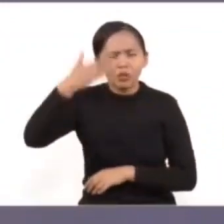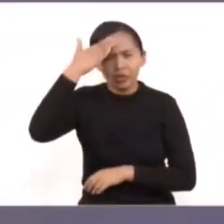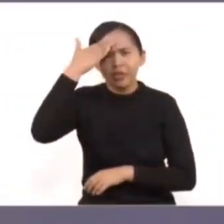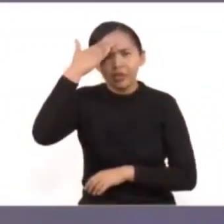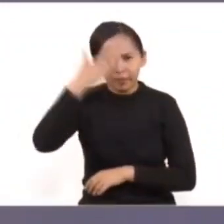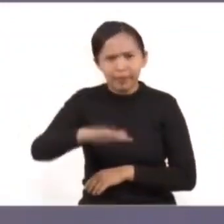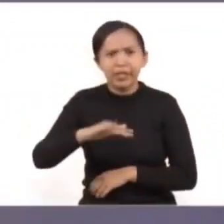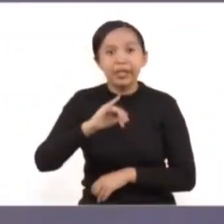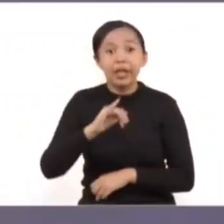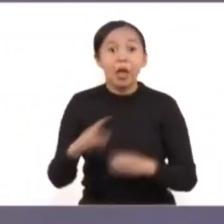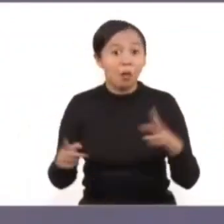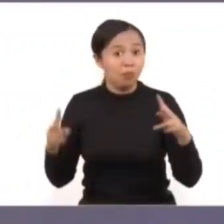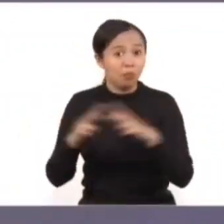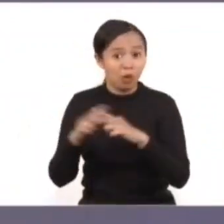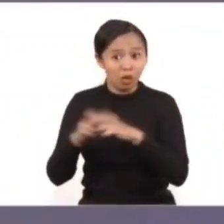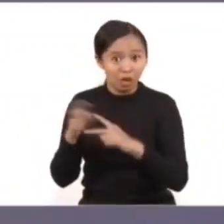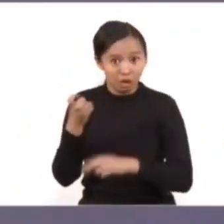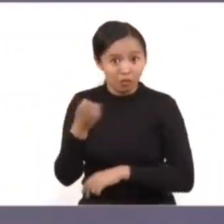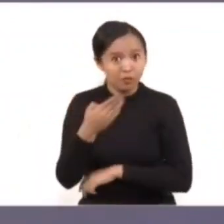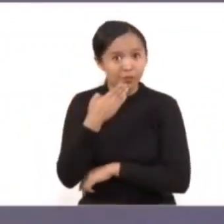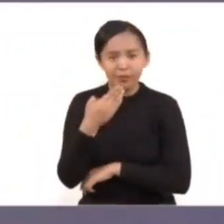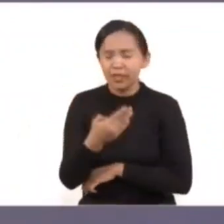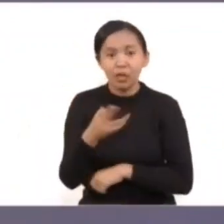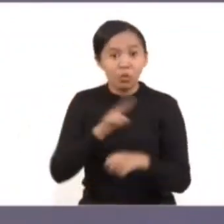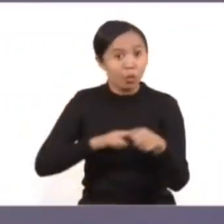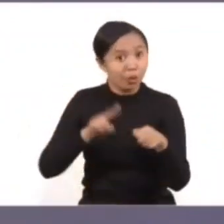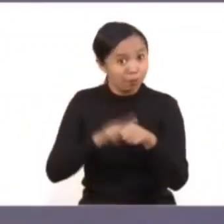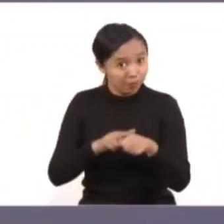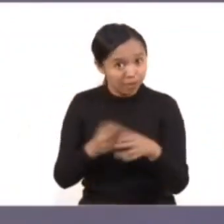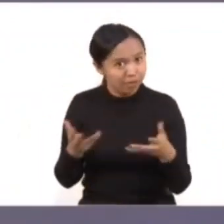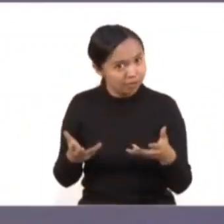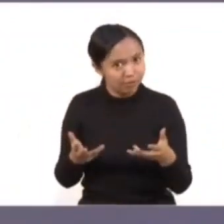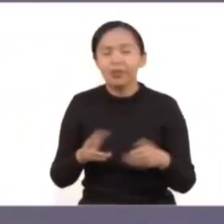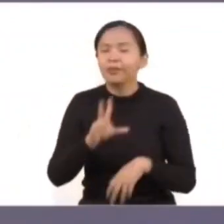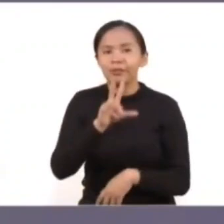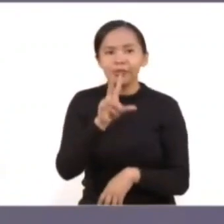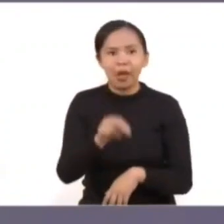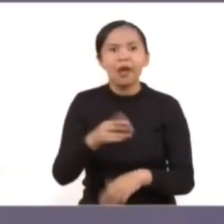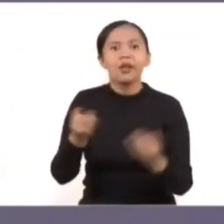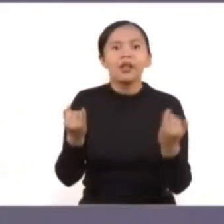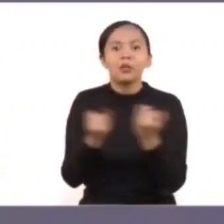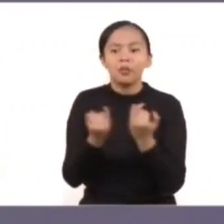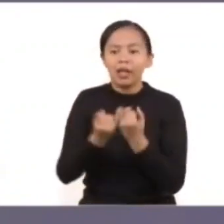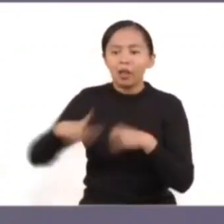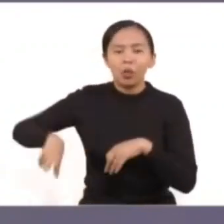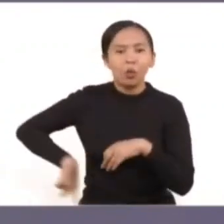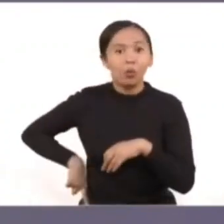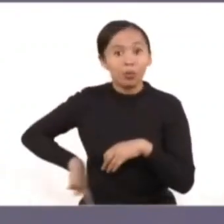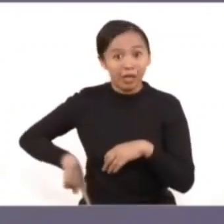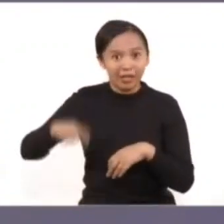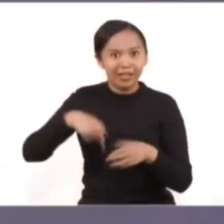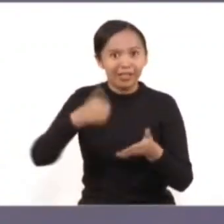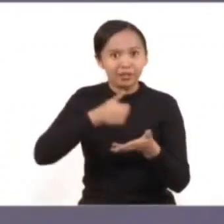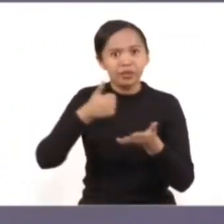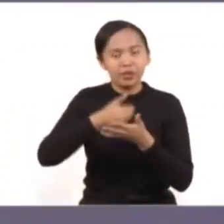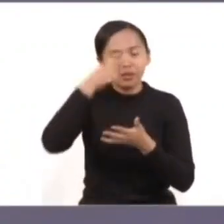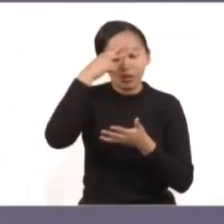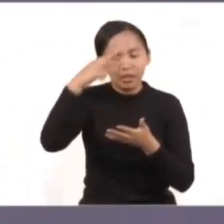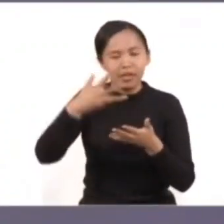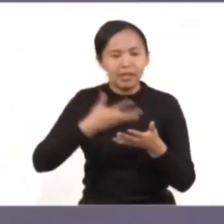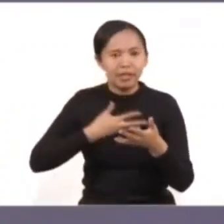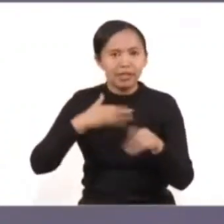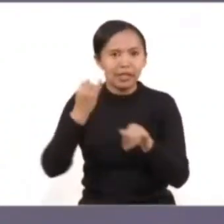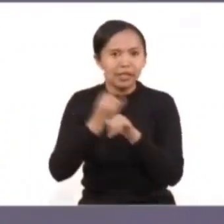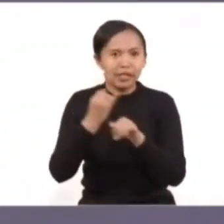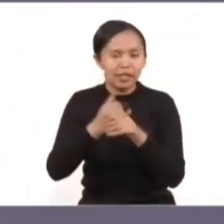que la violencia no está bien, no es normal y que el gobierno de la Ciudad de México cuenta con una plataforma integrada de